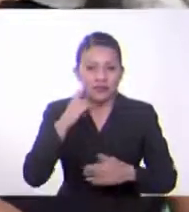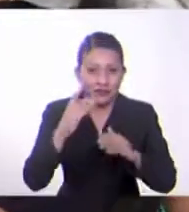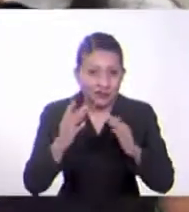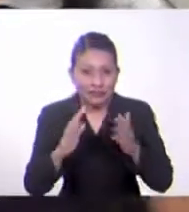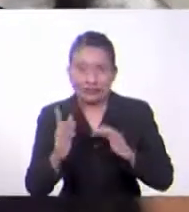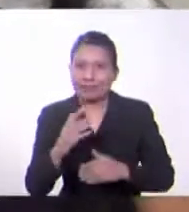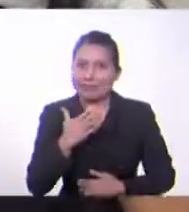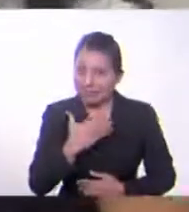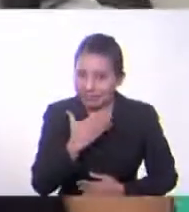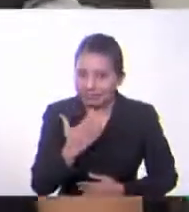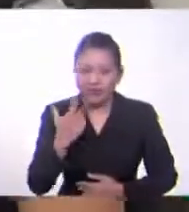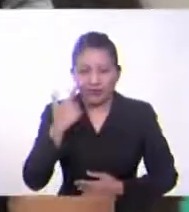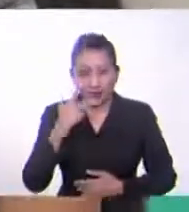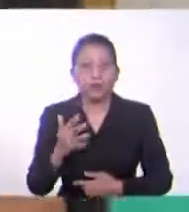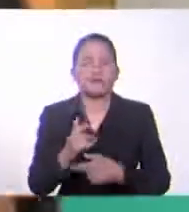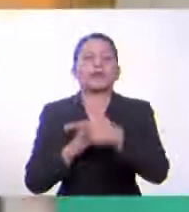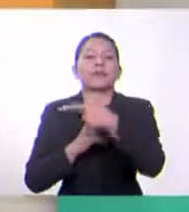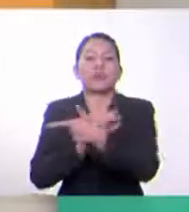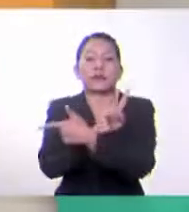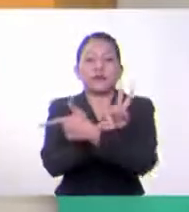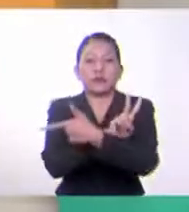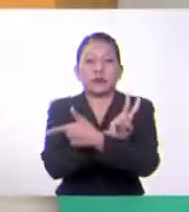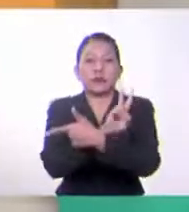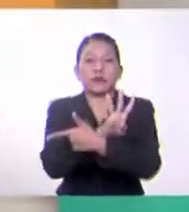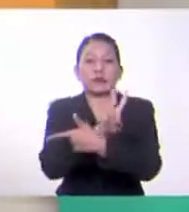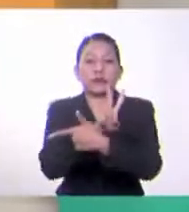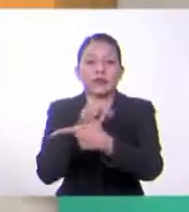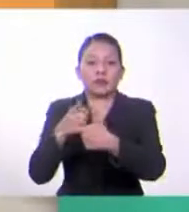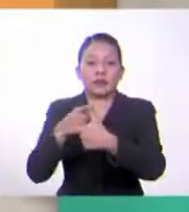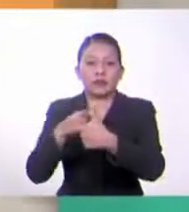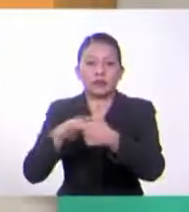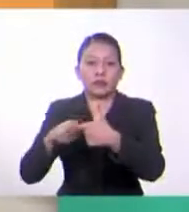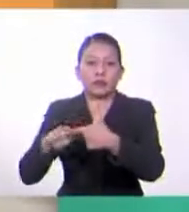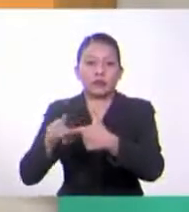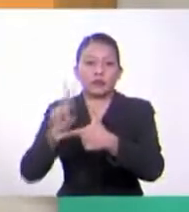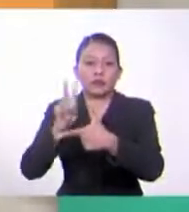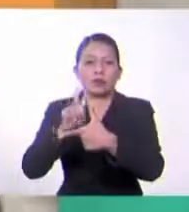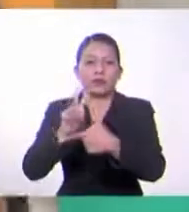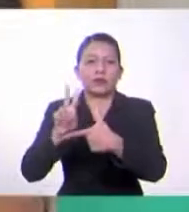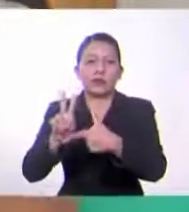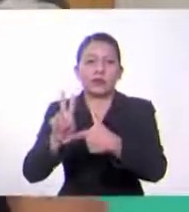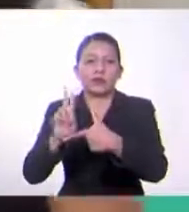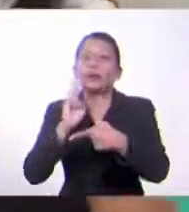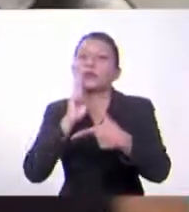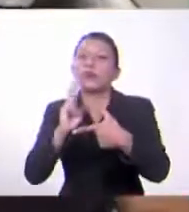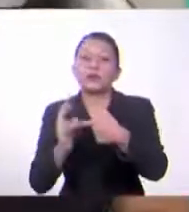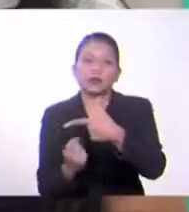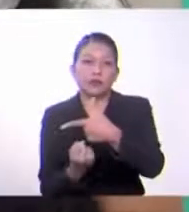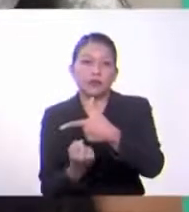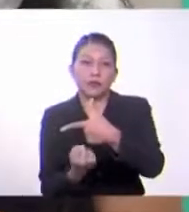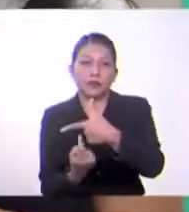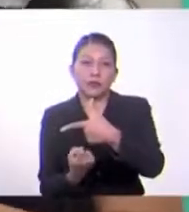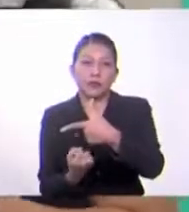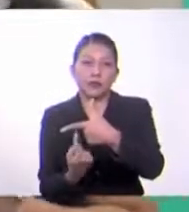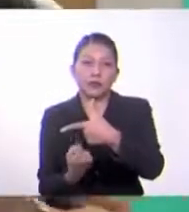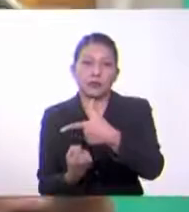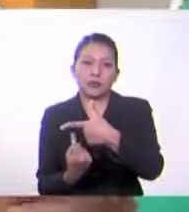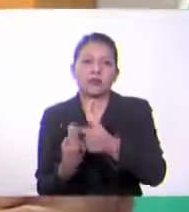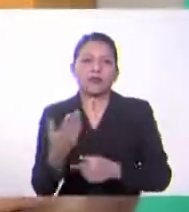tampoco salió tan fácil. Pero, sé que es 11. Casi el mismo precio que con Ana.